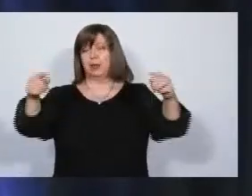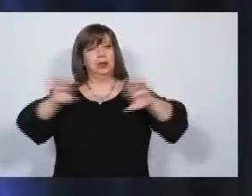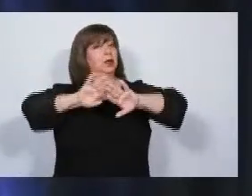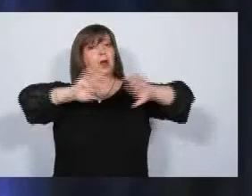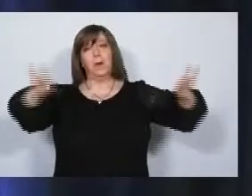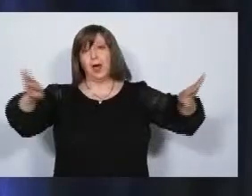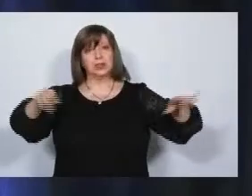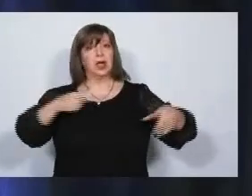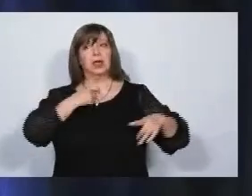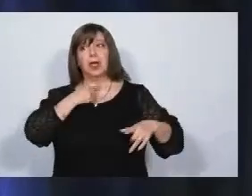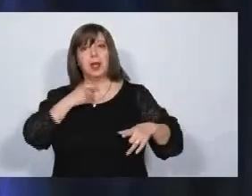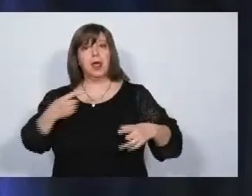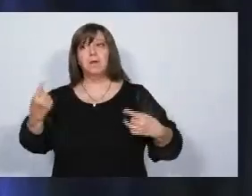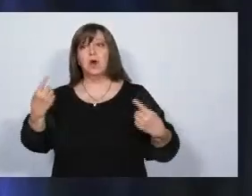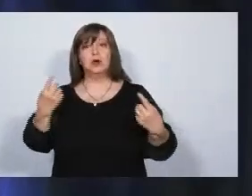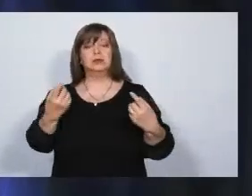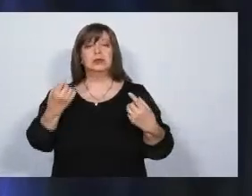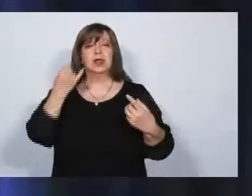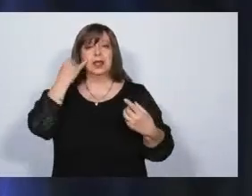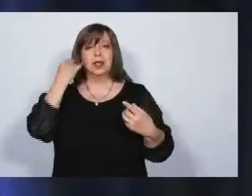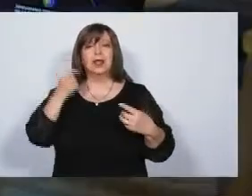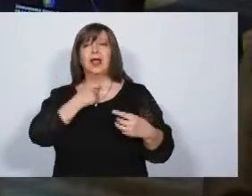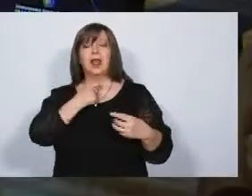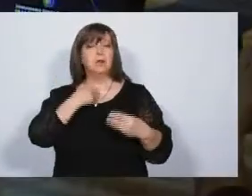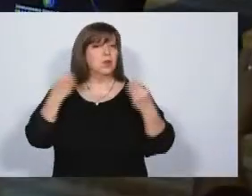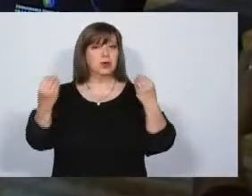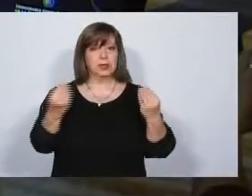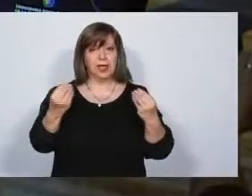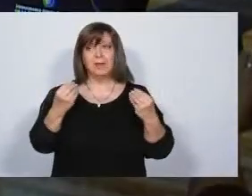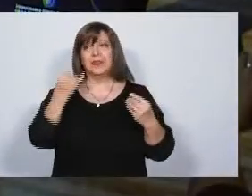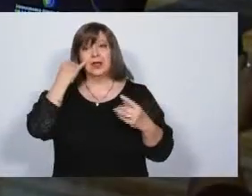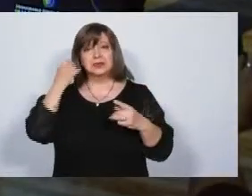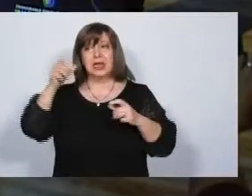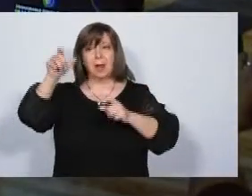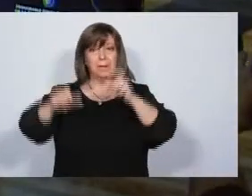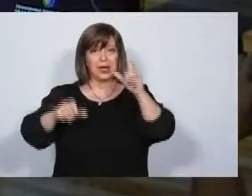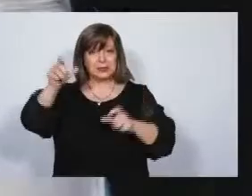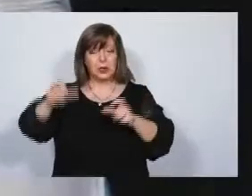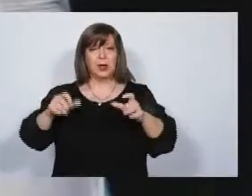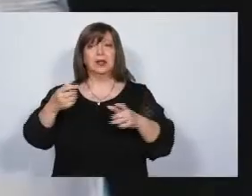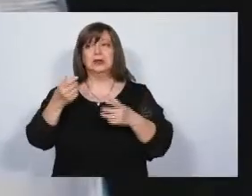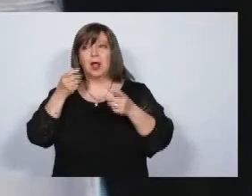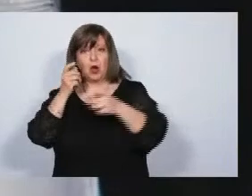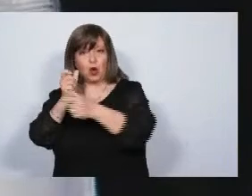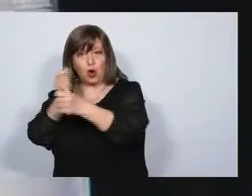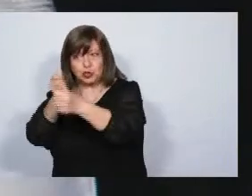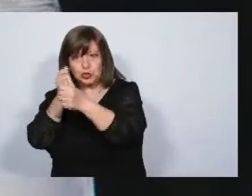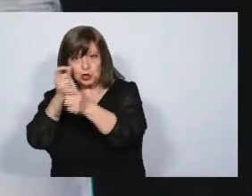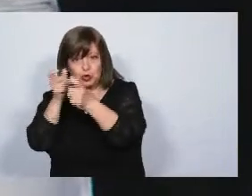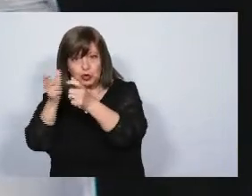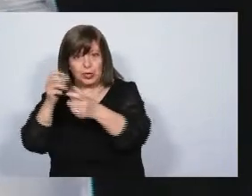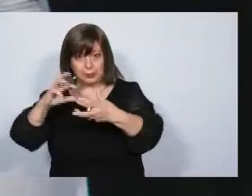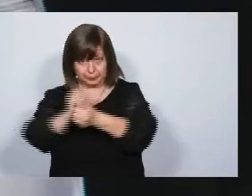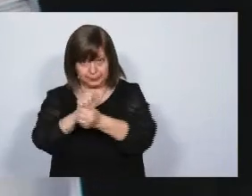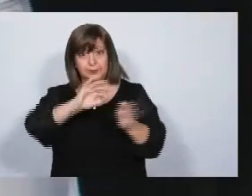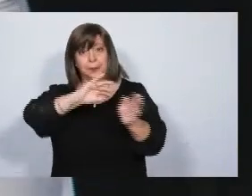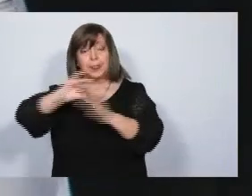desbaratar esta convivencia estatal. Muchas gracias, candidato Jiménez. Tiene la palabra el candidato Omar Parisi.